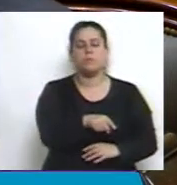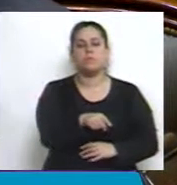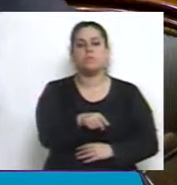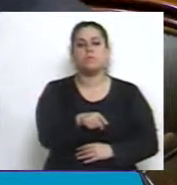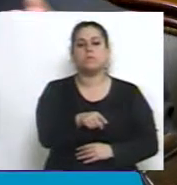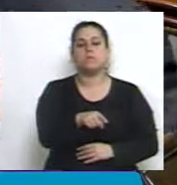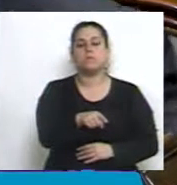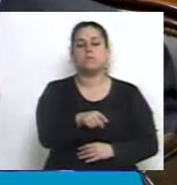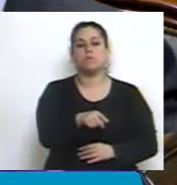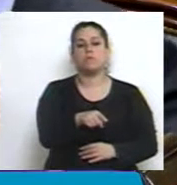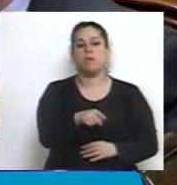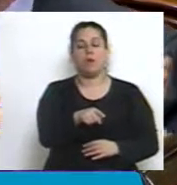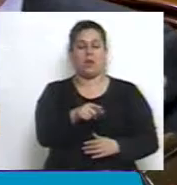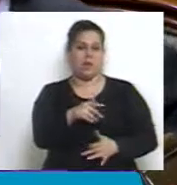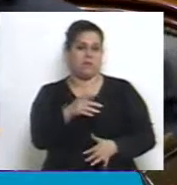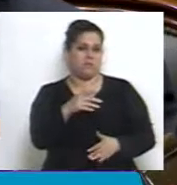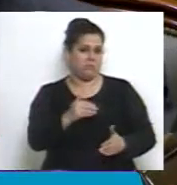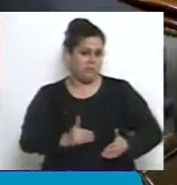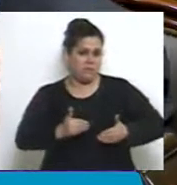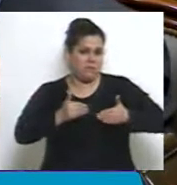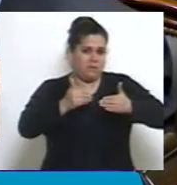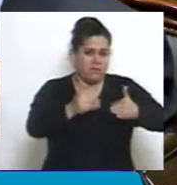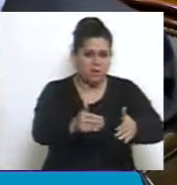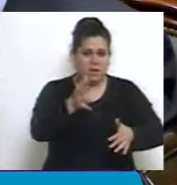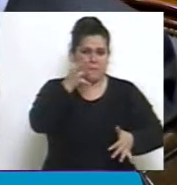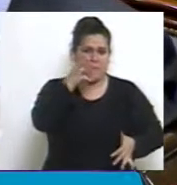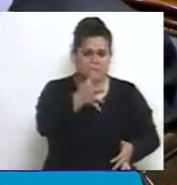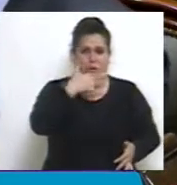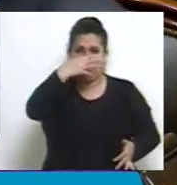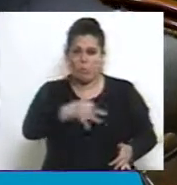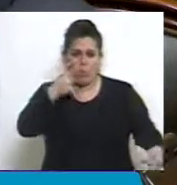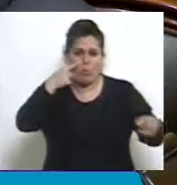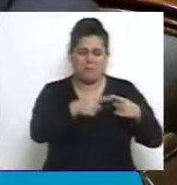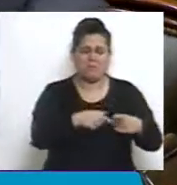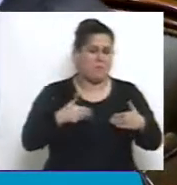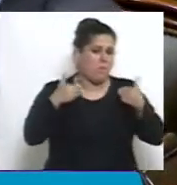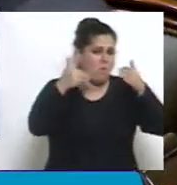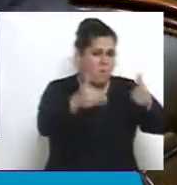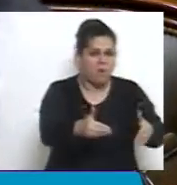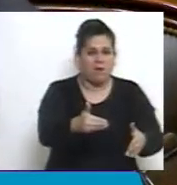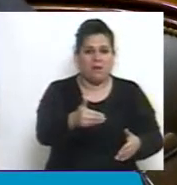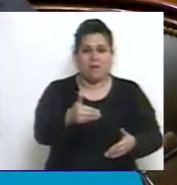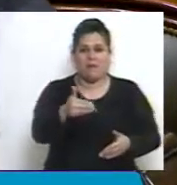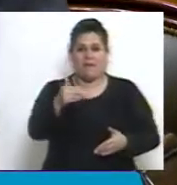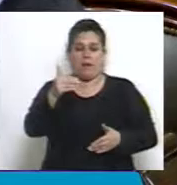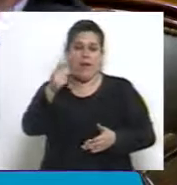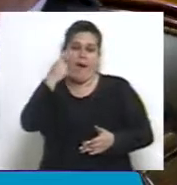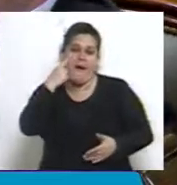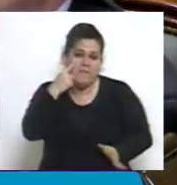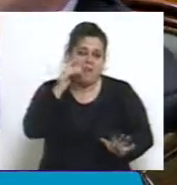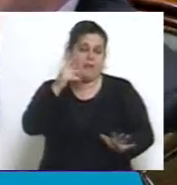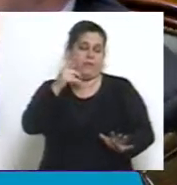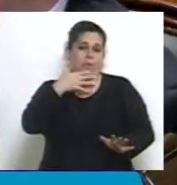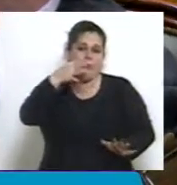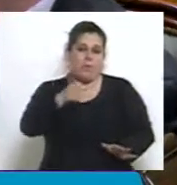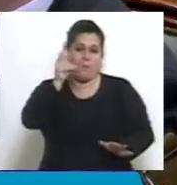El rezago es tan grande, el atraso es tan grande en el cumplimiento de esta meta que para llegar, aunque sea en el 2016, con la meta que